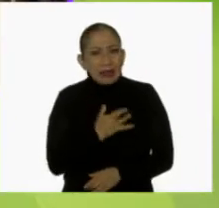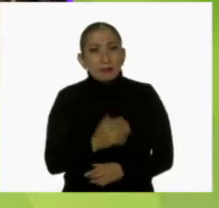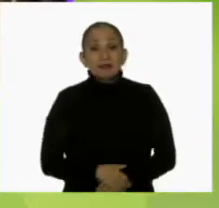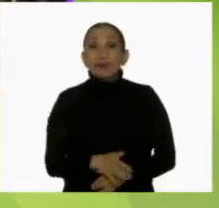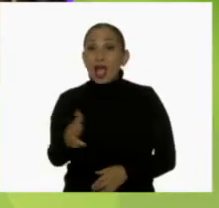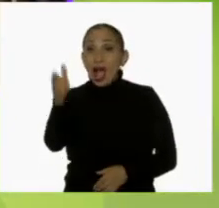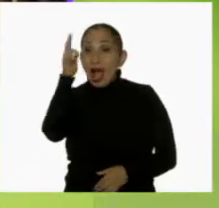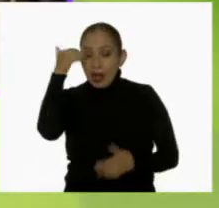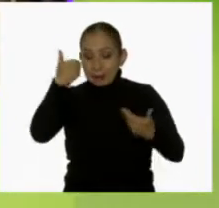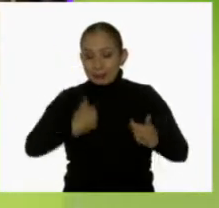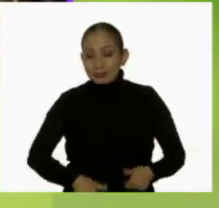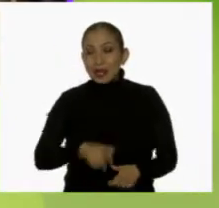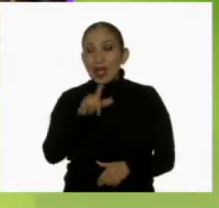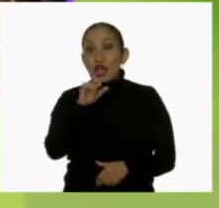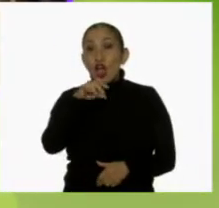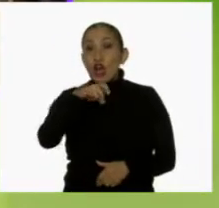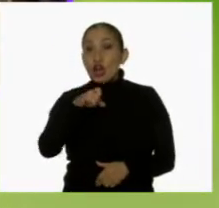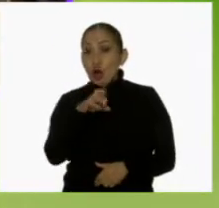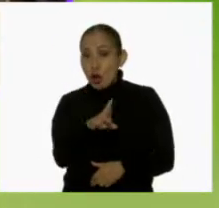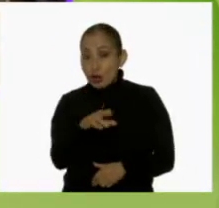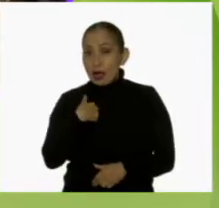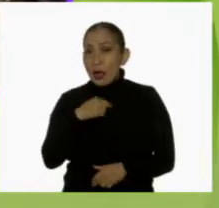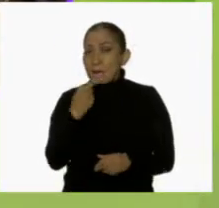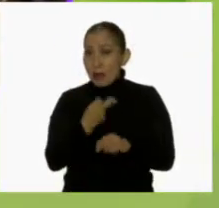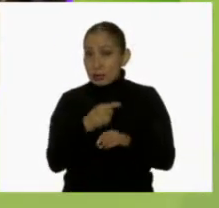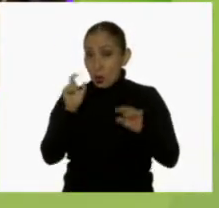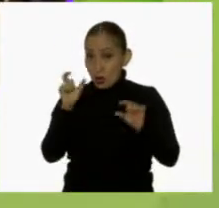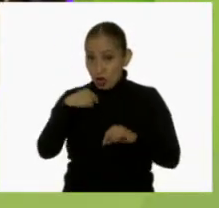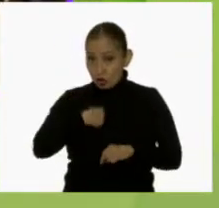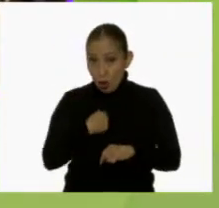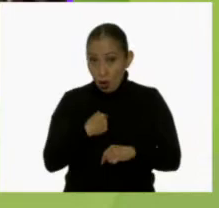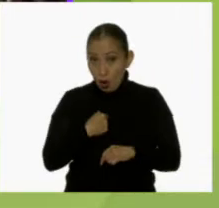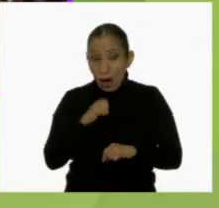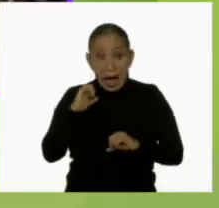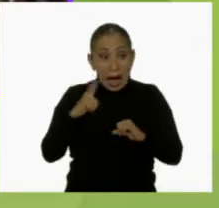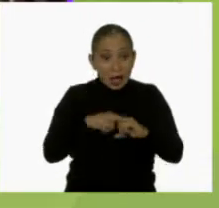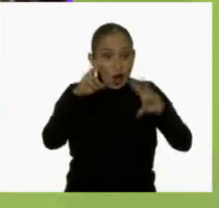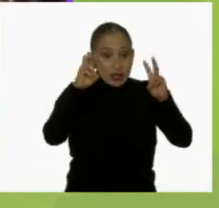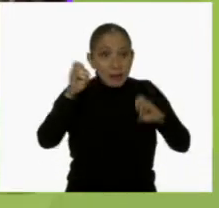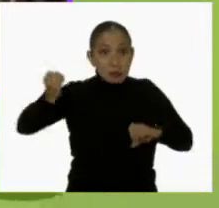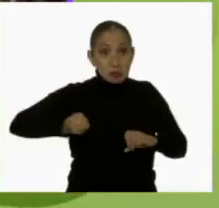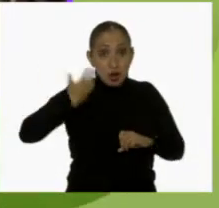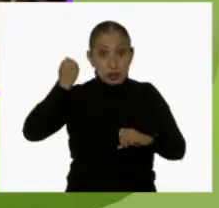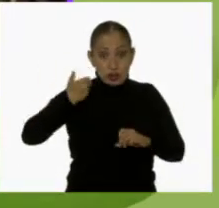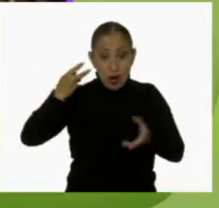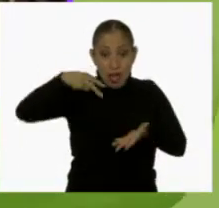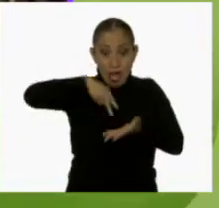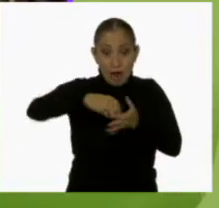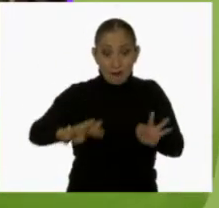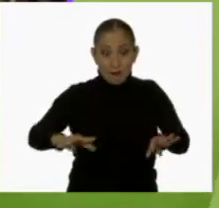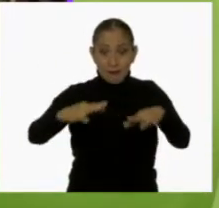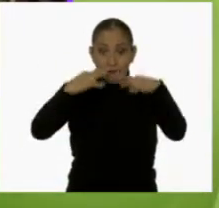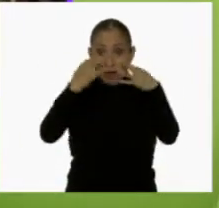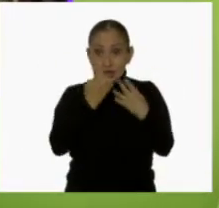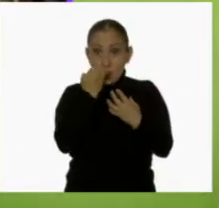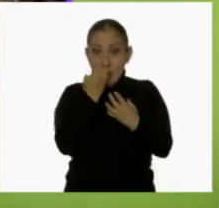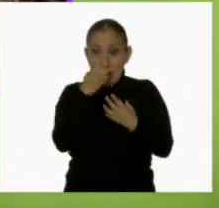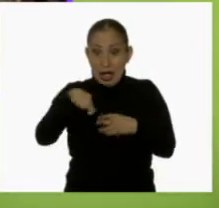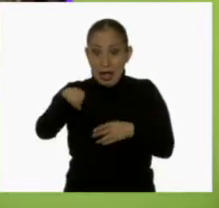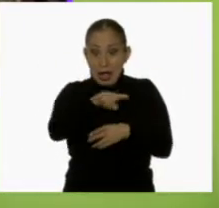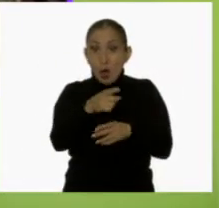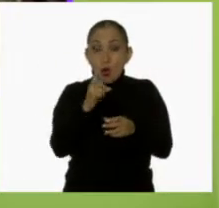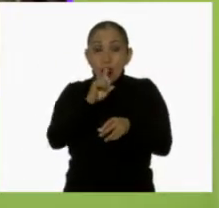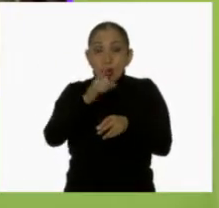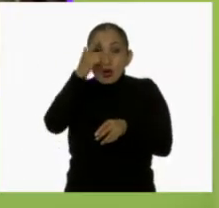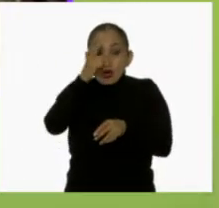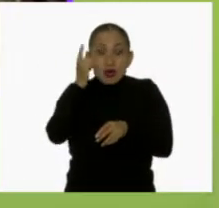Hola, me llamo Leonor y me pasa que cuando tengo que presentar algún tema de exposición frente a mis compañeros, una noche